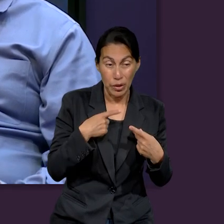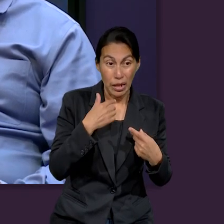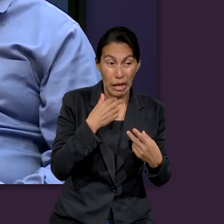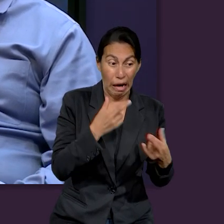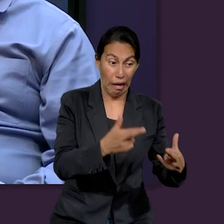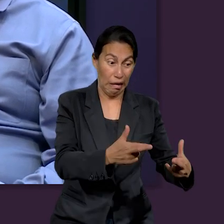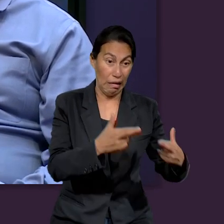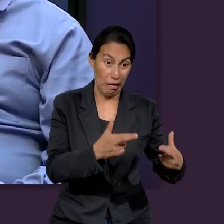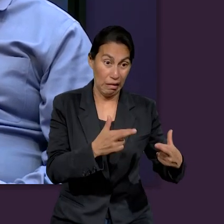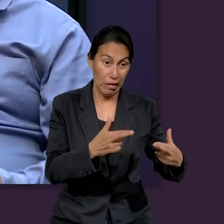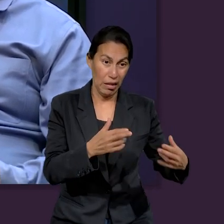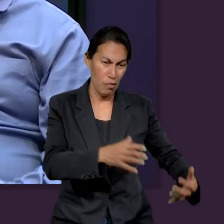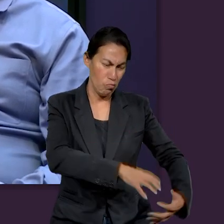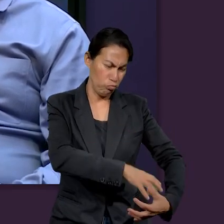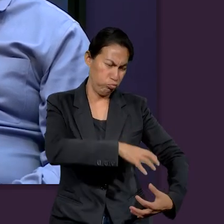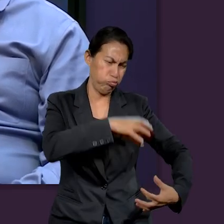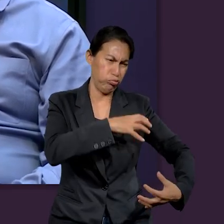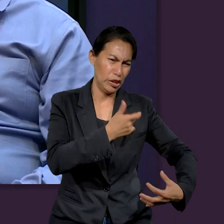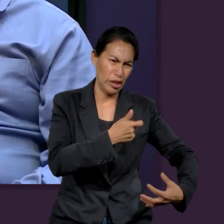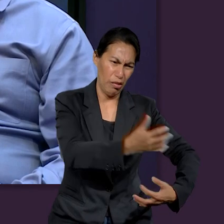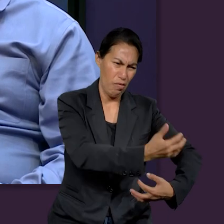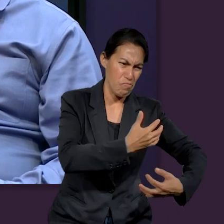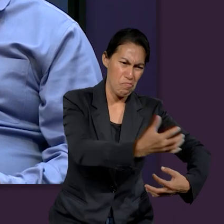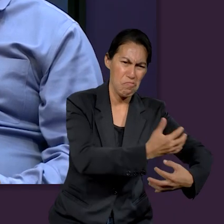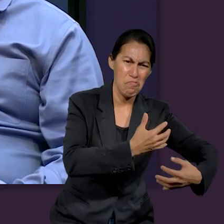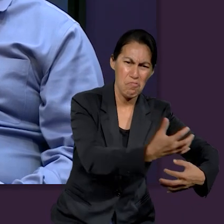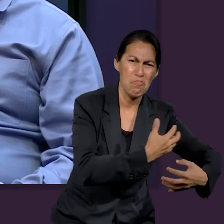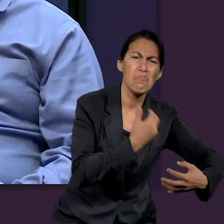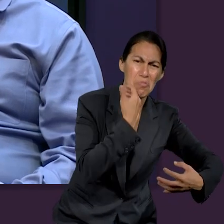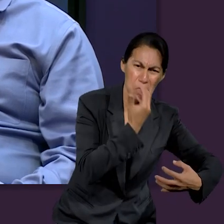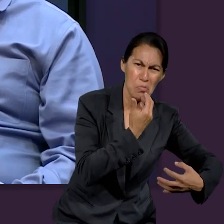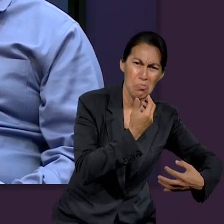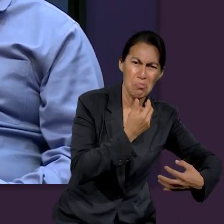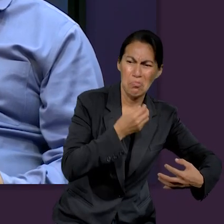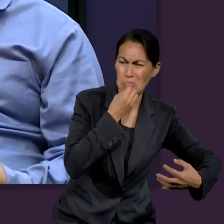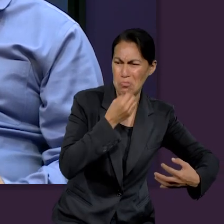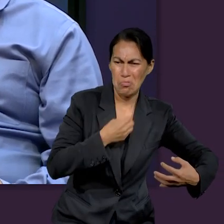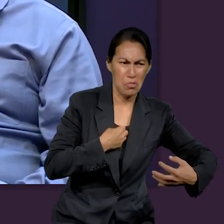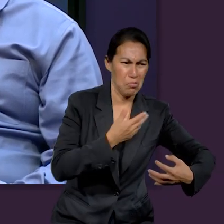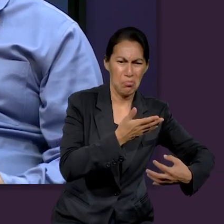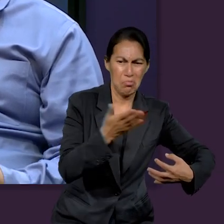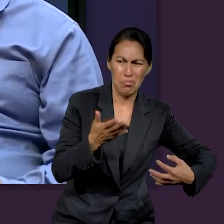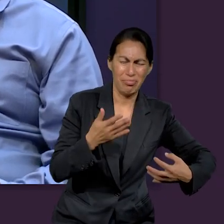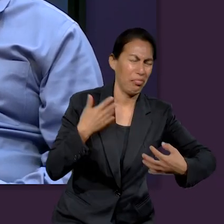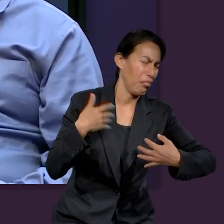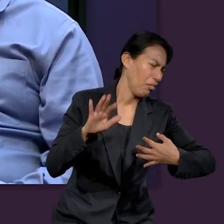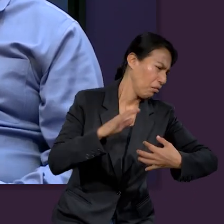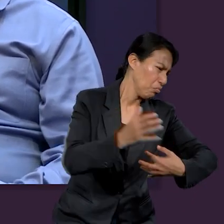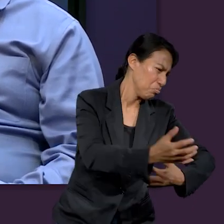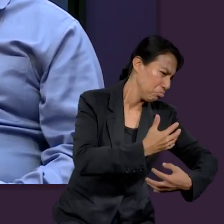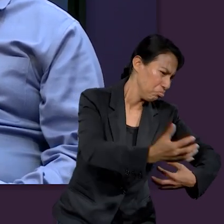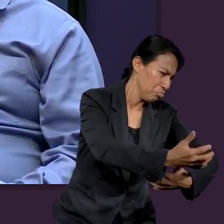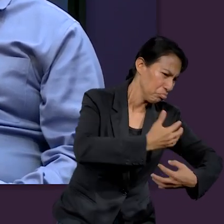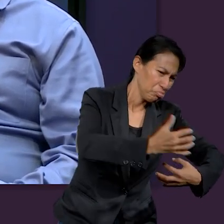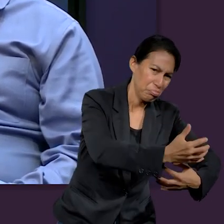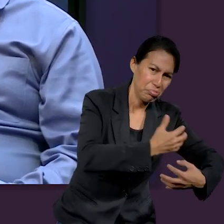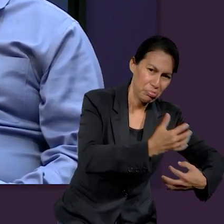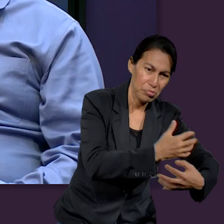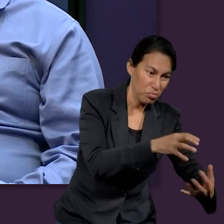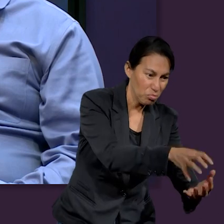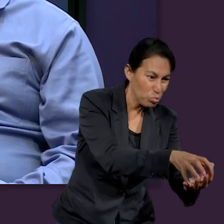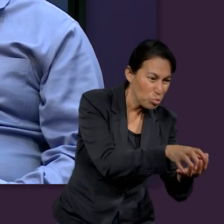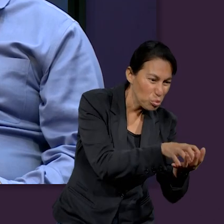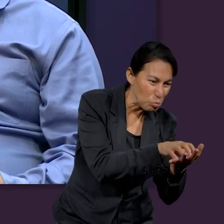vuelto cierta. El deseo de la riqueza y de la acumulación sobre la riqueza, sobre la moral, sobre la ética. Y el hombre ha